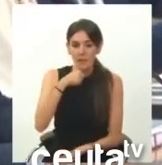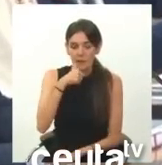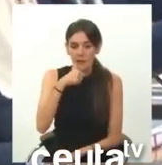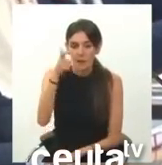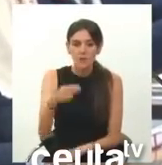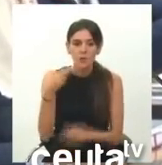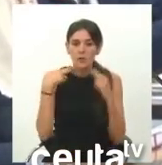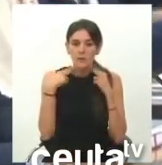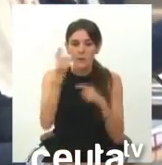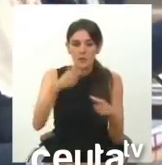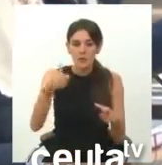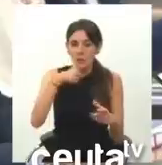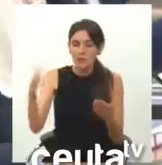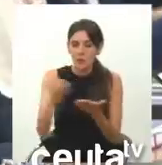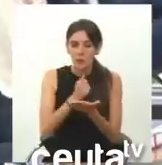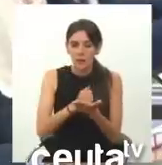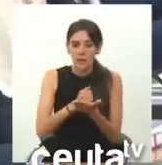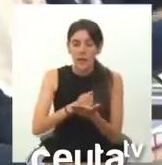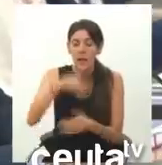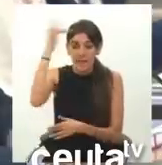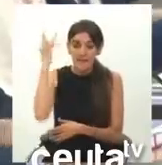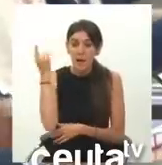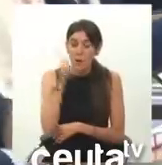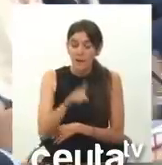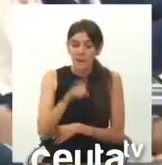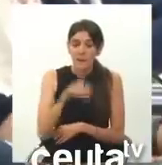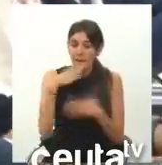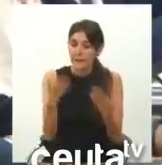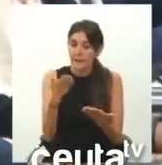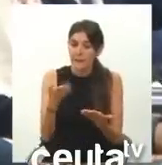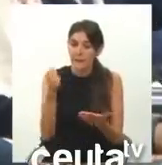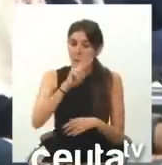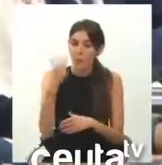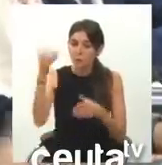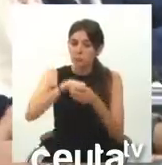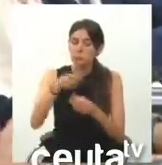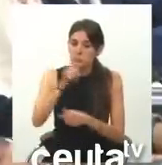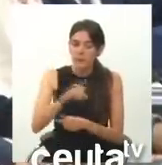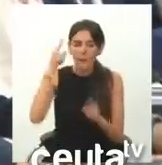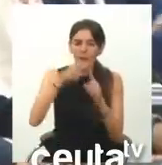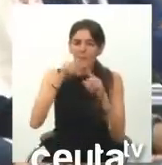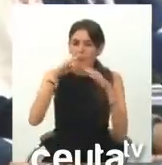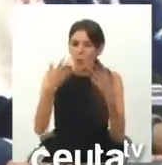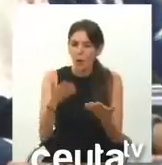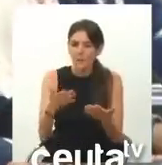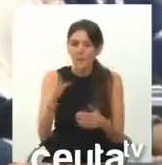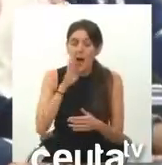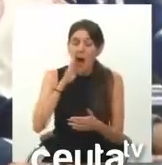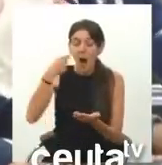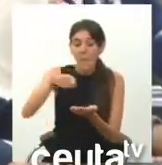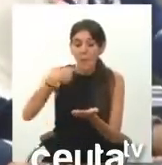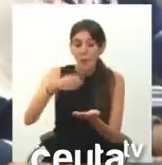diputada de todos los ceutíes, Teresa López, que también es de Vox. El objetivo de esta propuesta